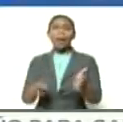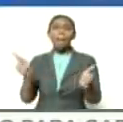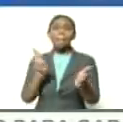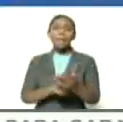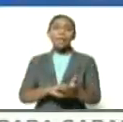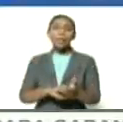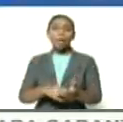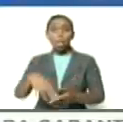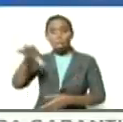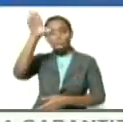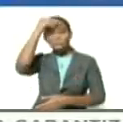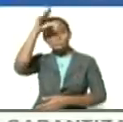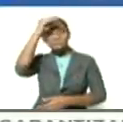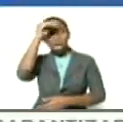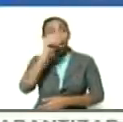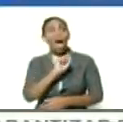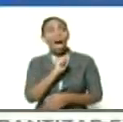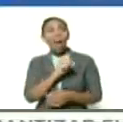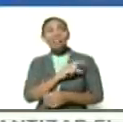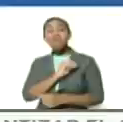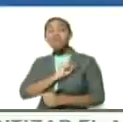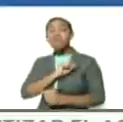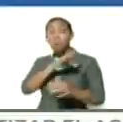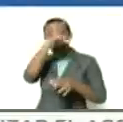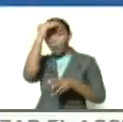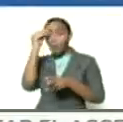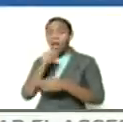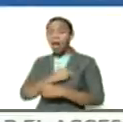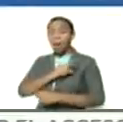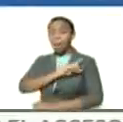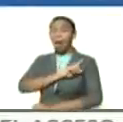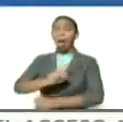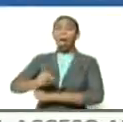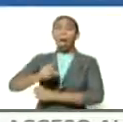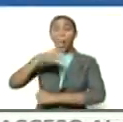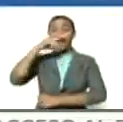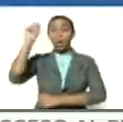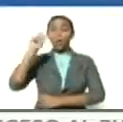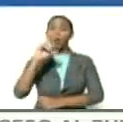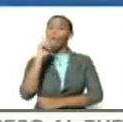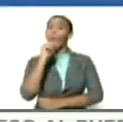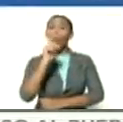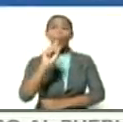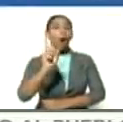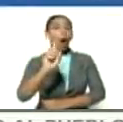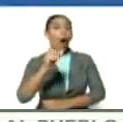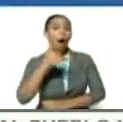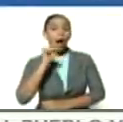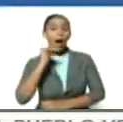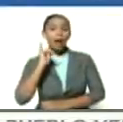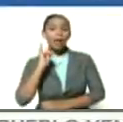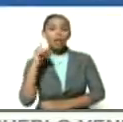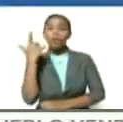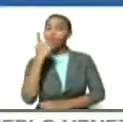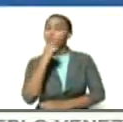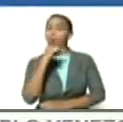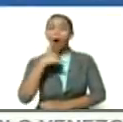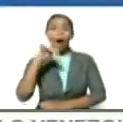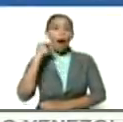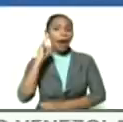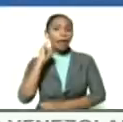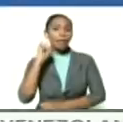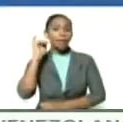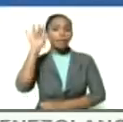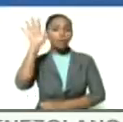que el régimen de Maduro no ha existido no existe ni